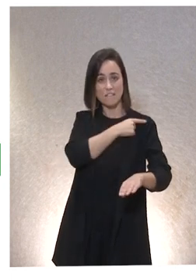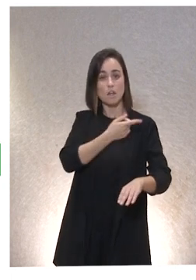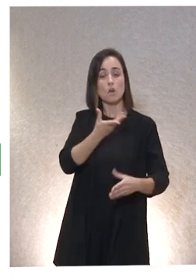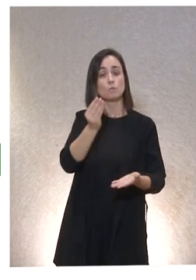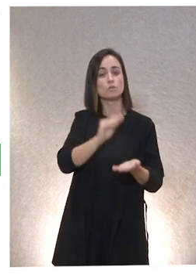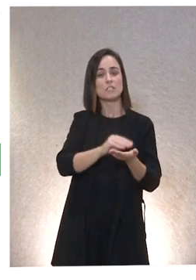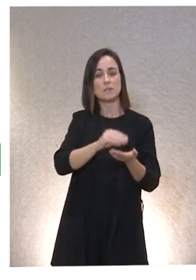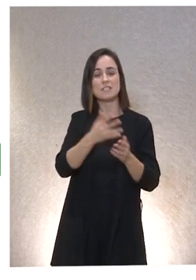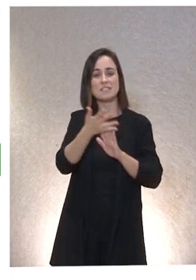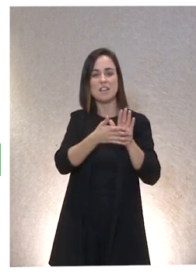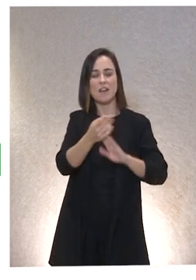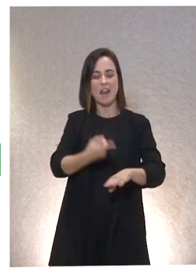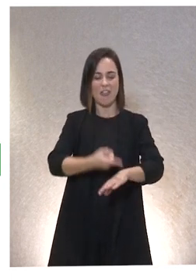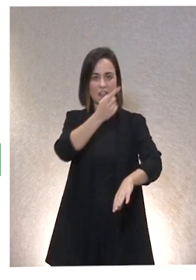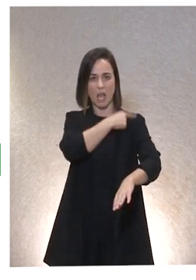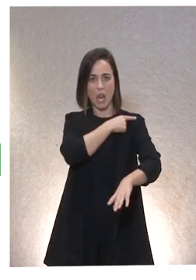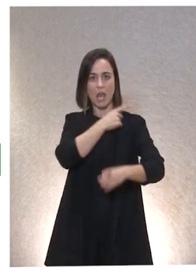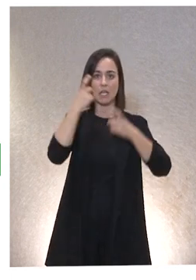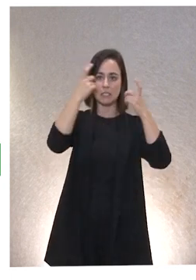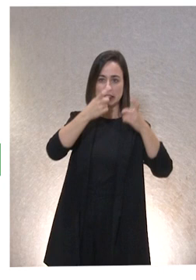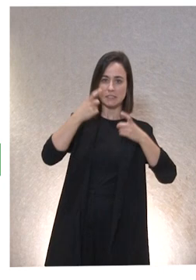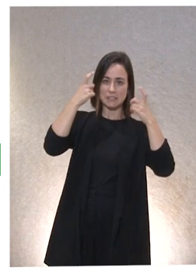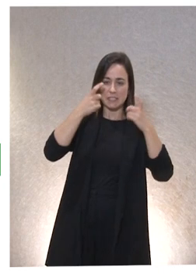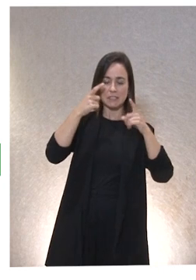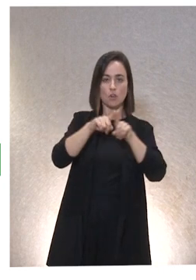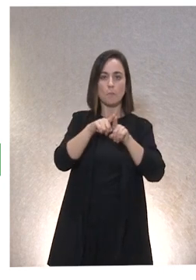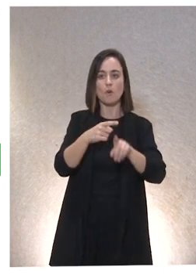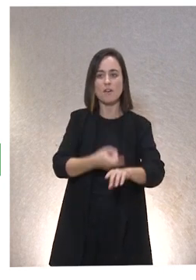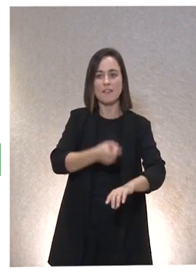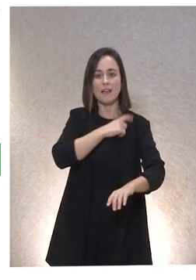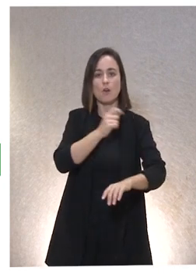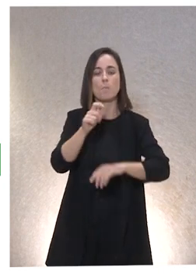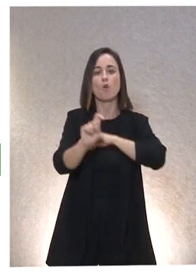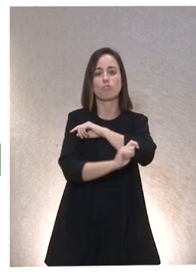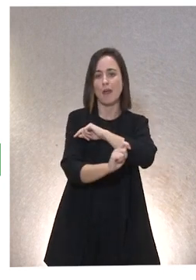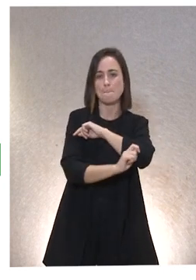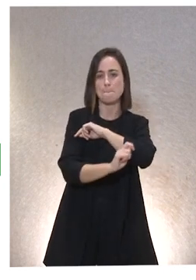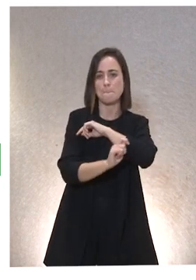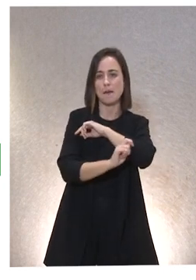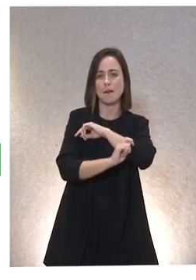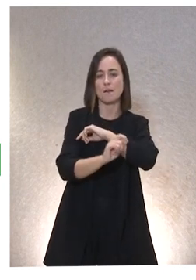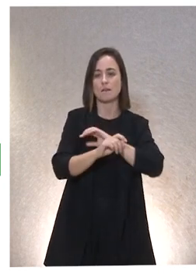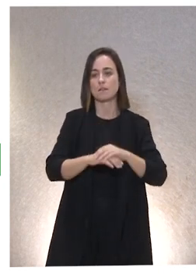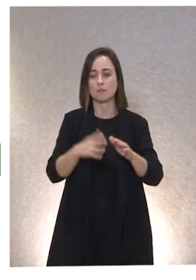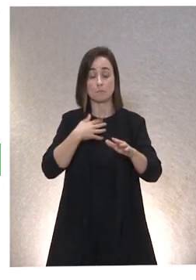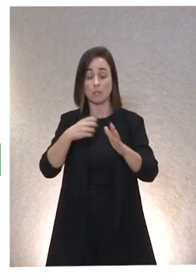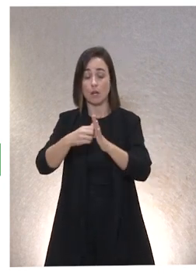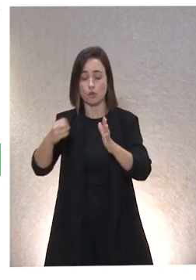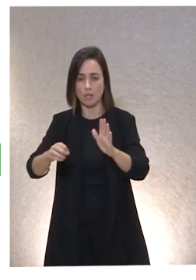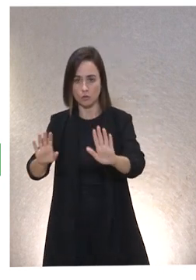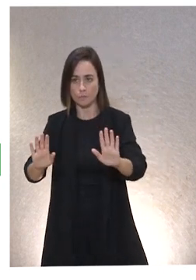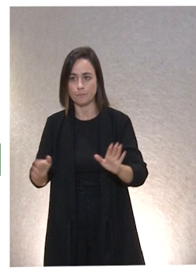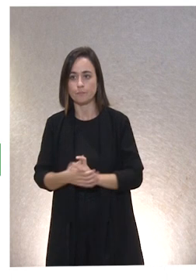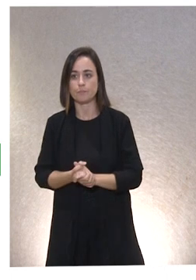modo radical y se intenta de modo radical tramposo, porque ignoramos las dependencias. Bueno, me estoy enrollando. Entonces,